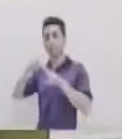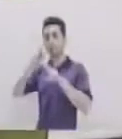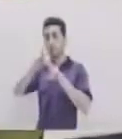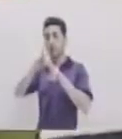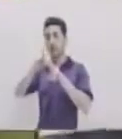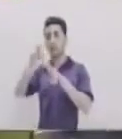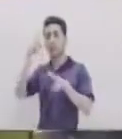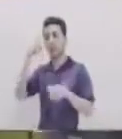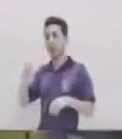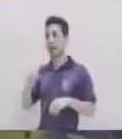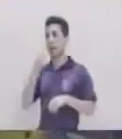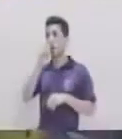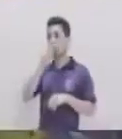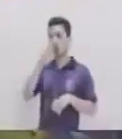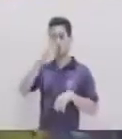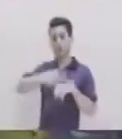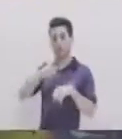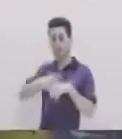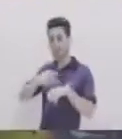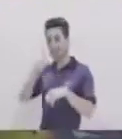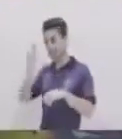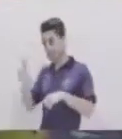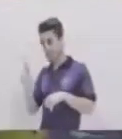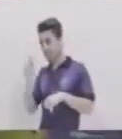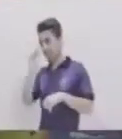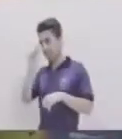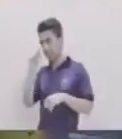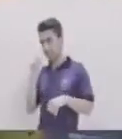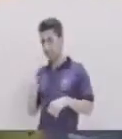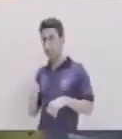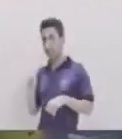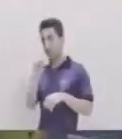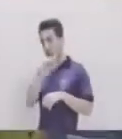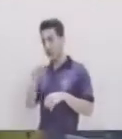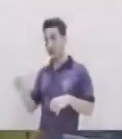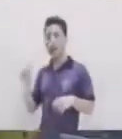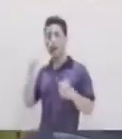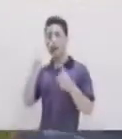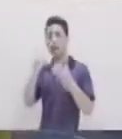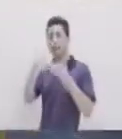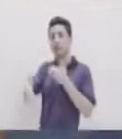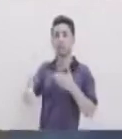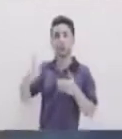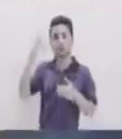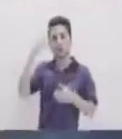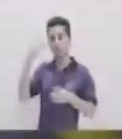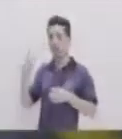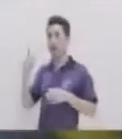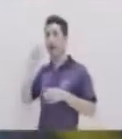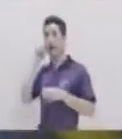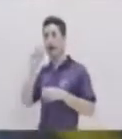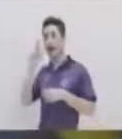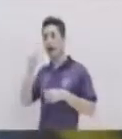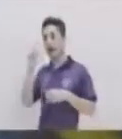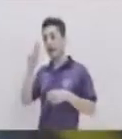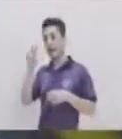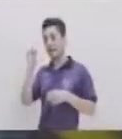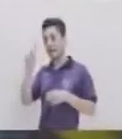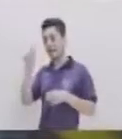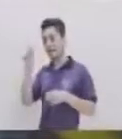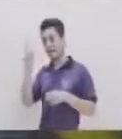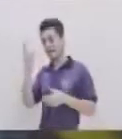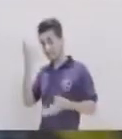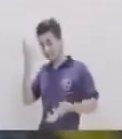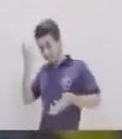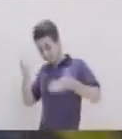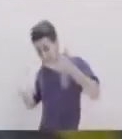dos veces La distancia En Y Dividida La aceleración Debido a la gravedad ¿Verdad? Ok Entonces Ya